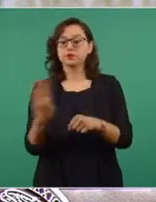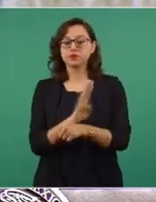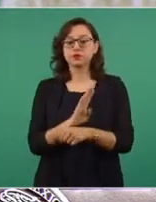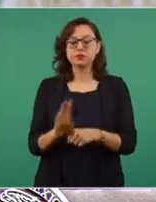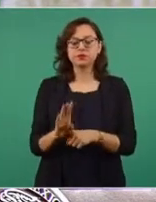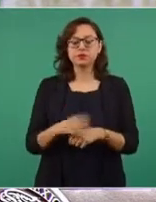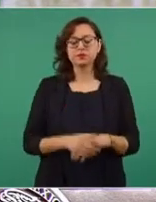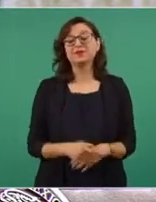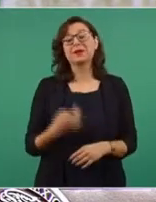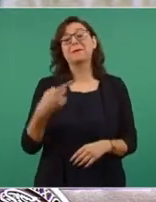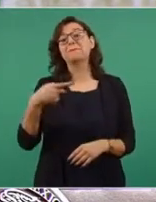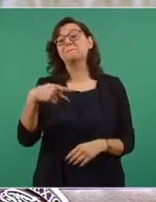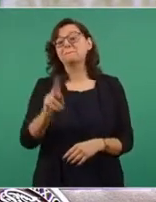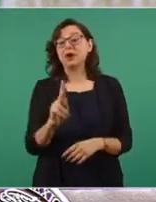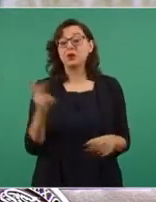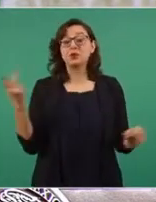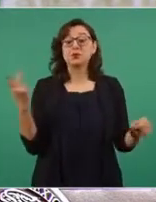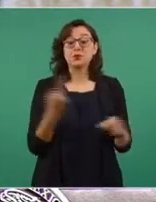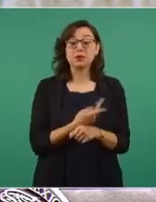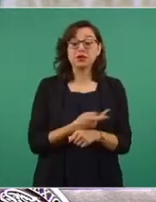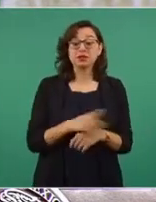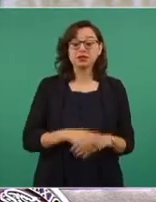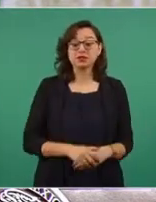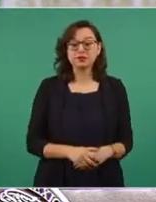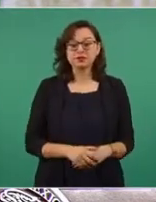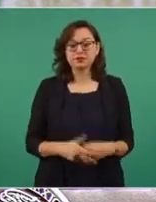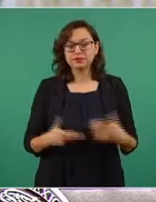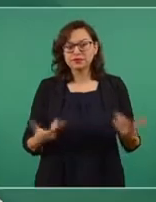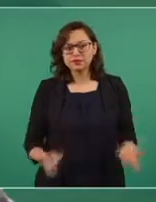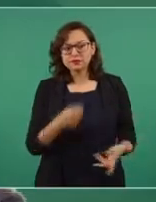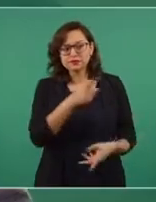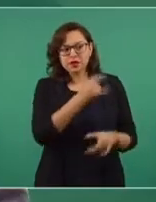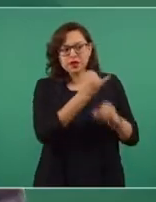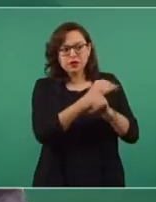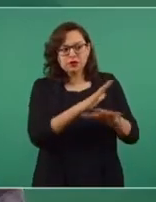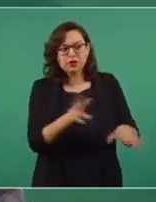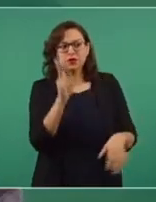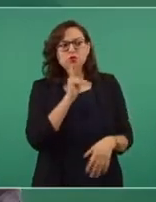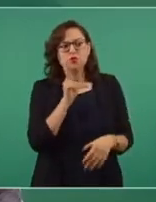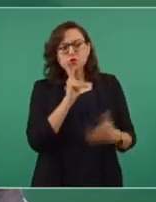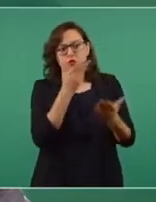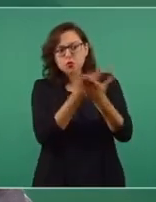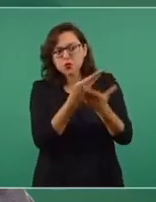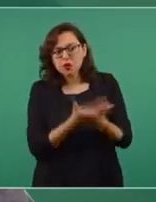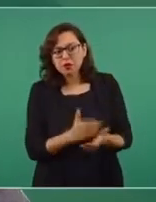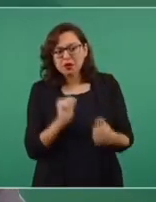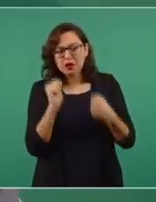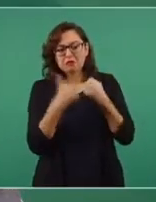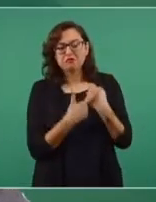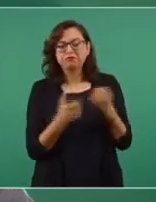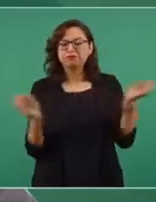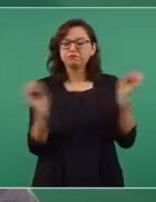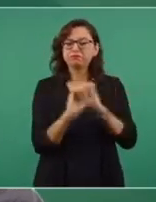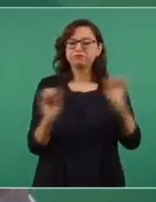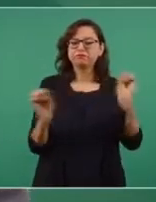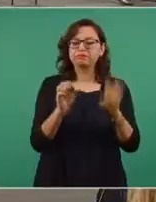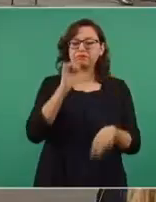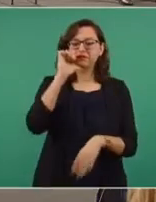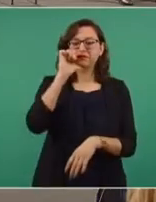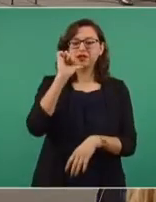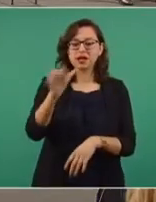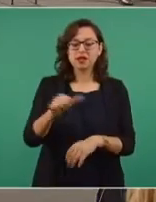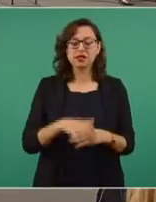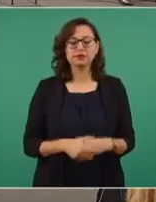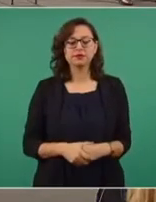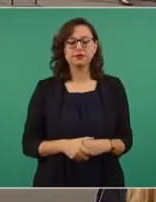pero un pequeño detalle, no se dio un solo dato que pudiera demostrarlo. En la siguiente imagen, por